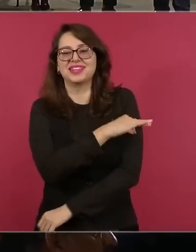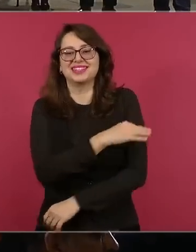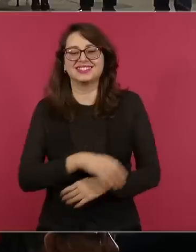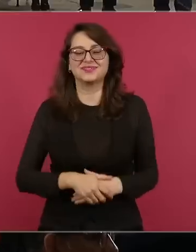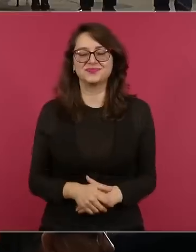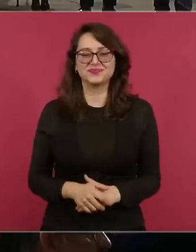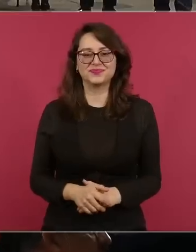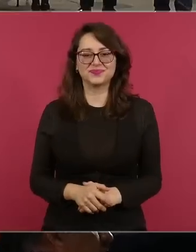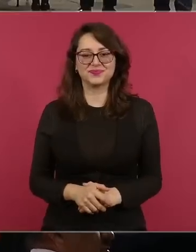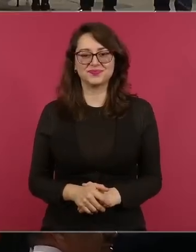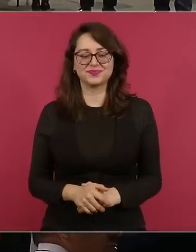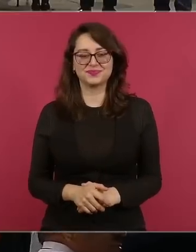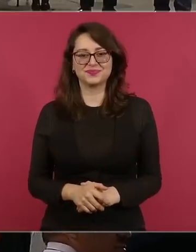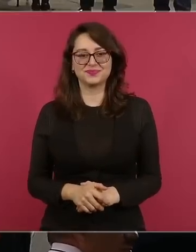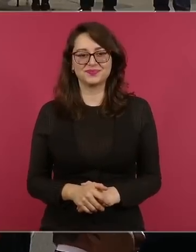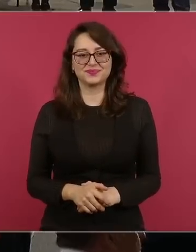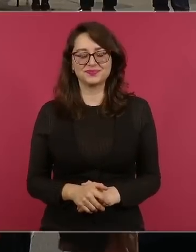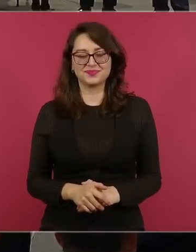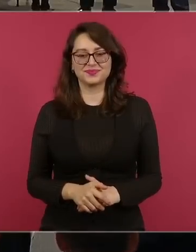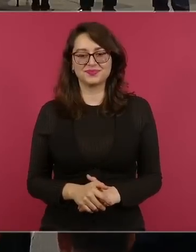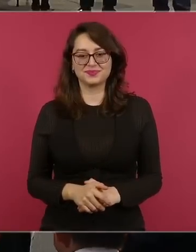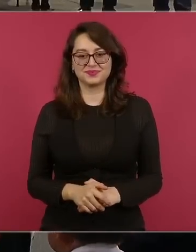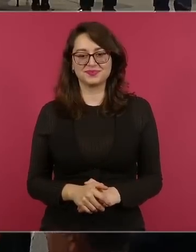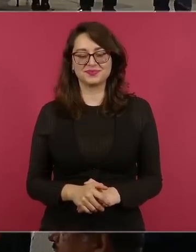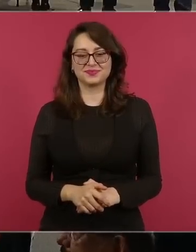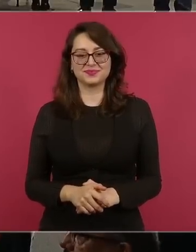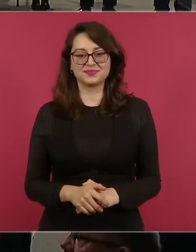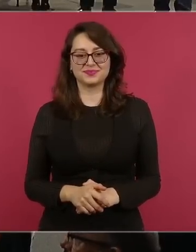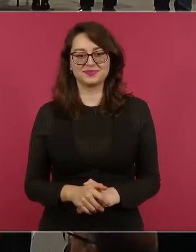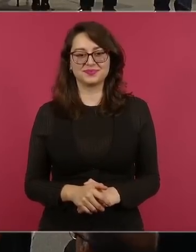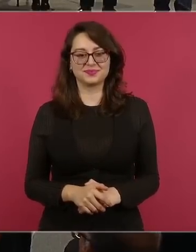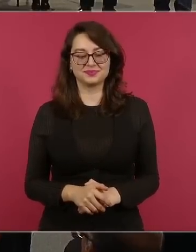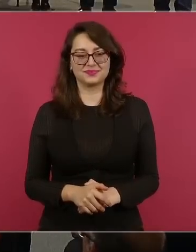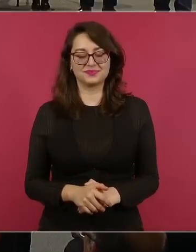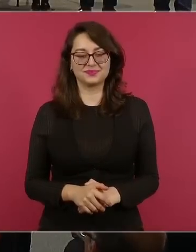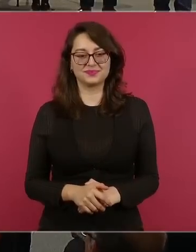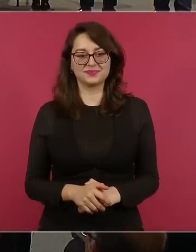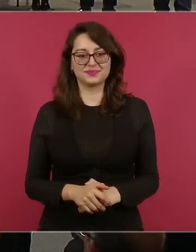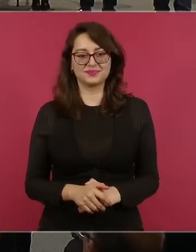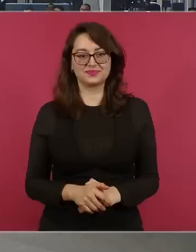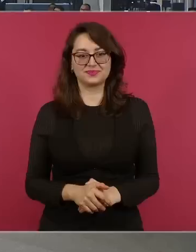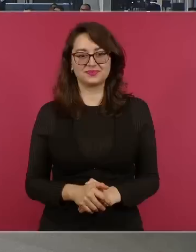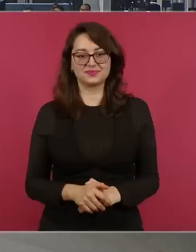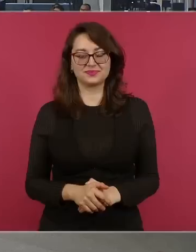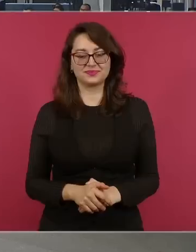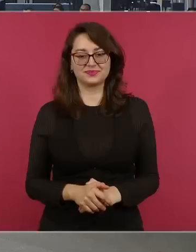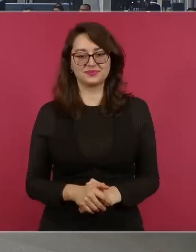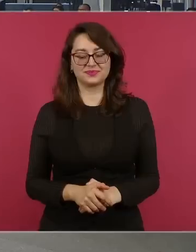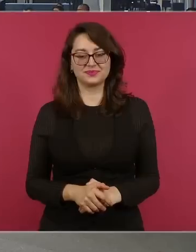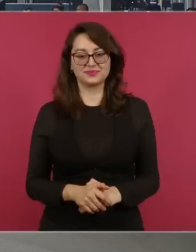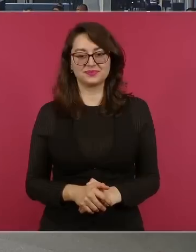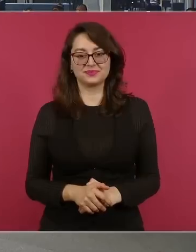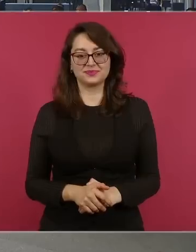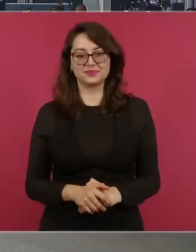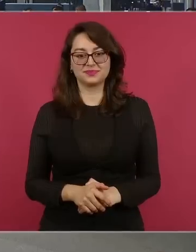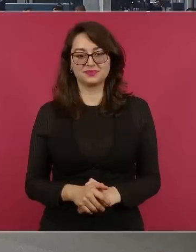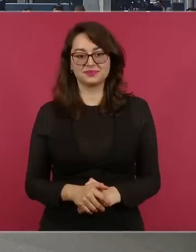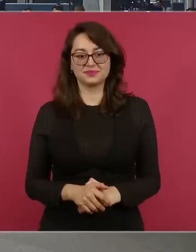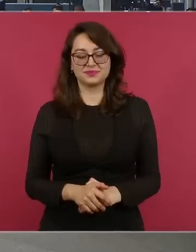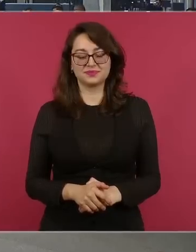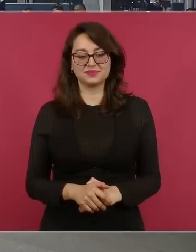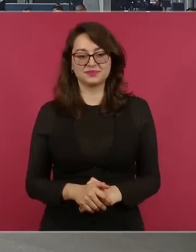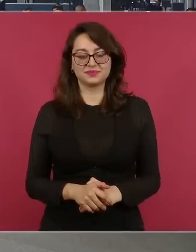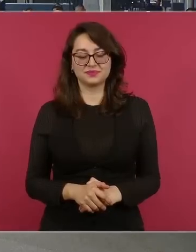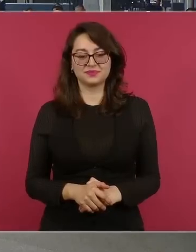¿Qué tienen dudas sobre la vacuna, Abdala? Pues que